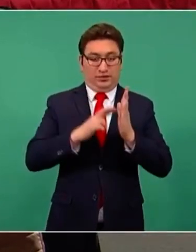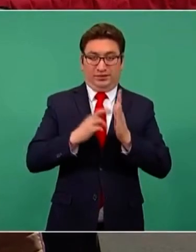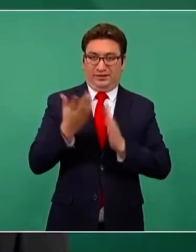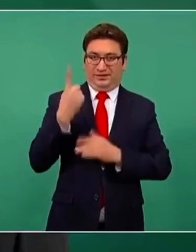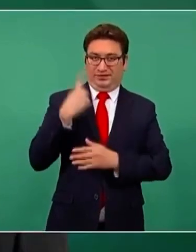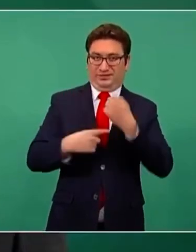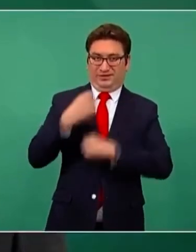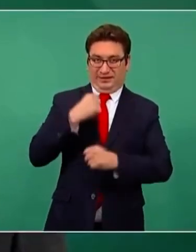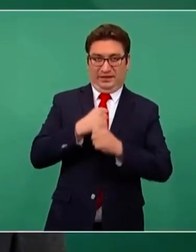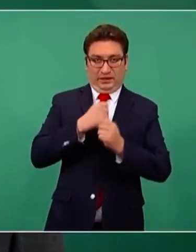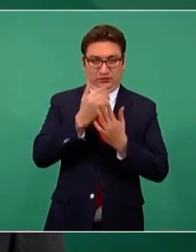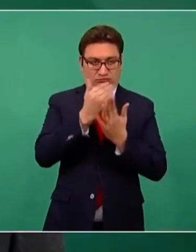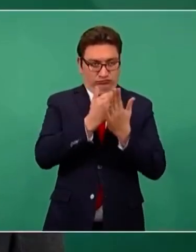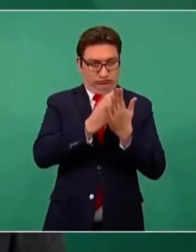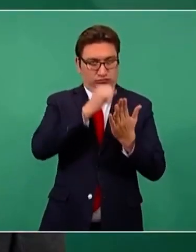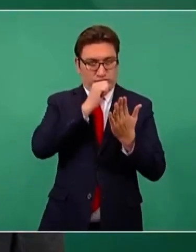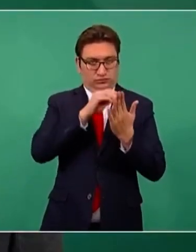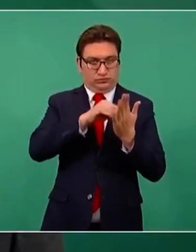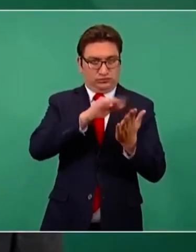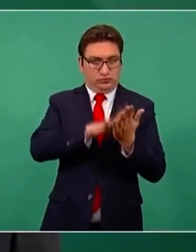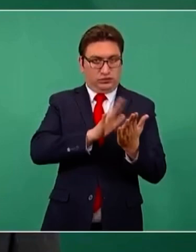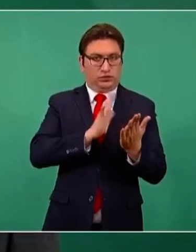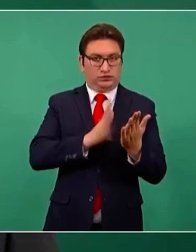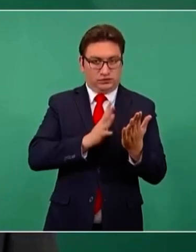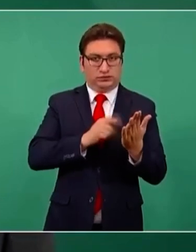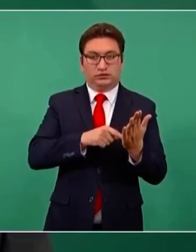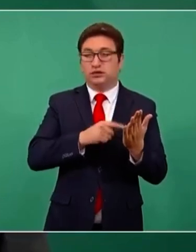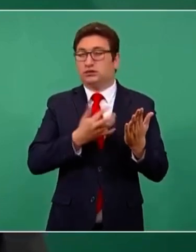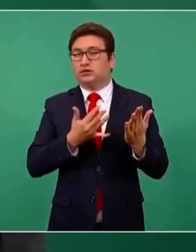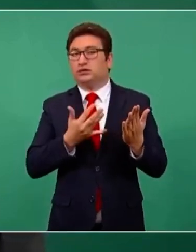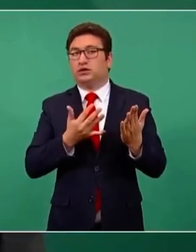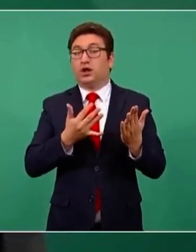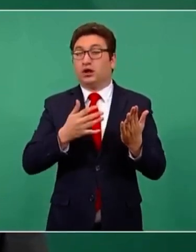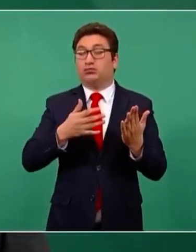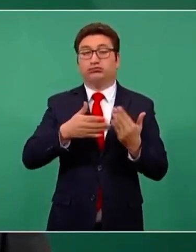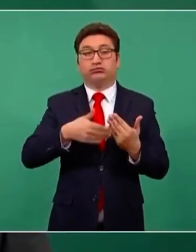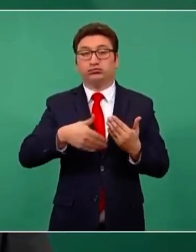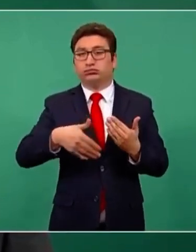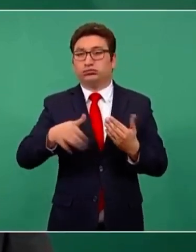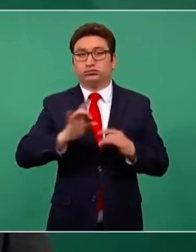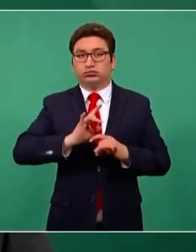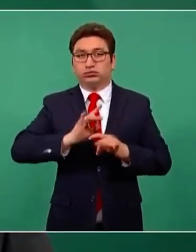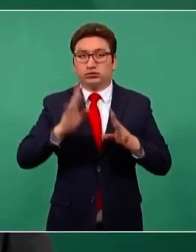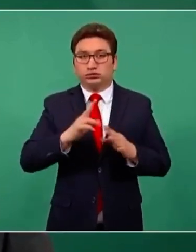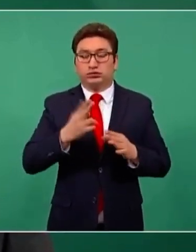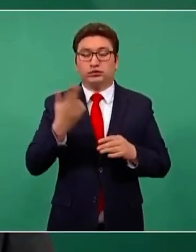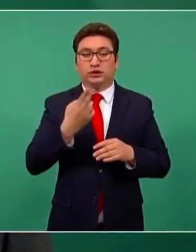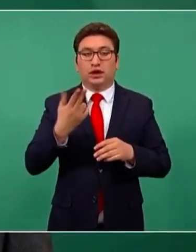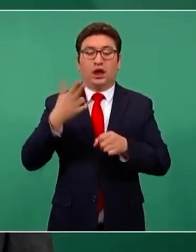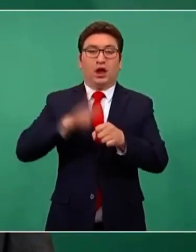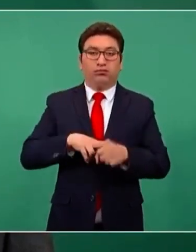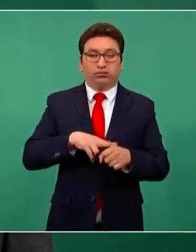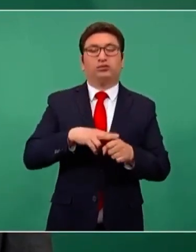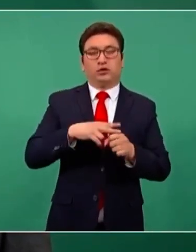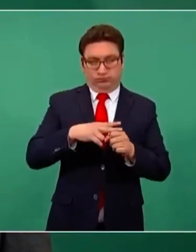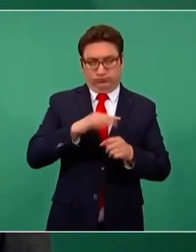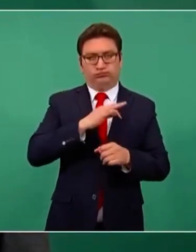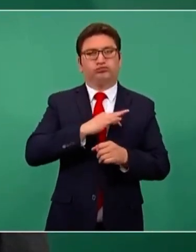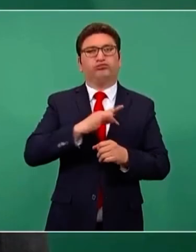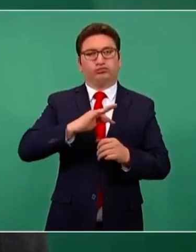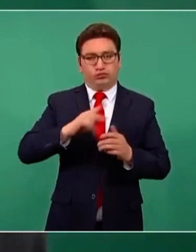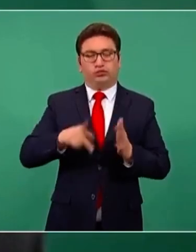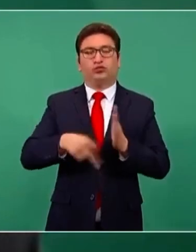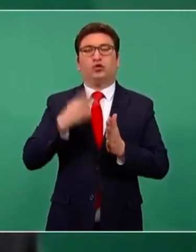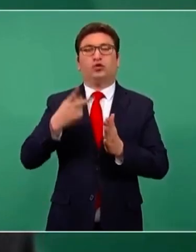pasado nos permiten en cualquier momento reactivar la reconversión hospitalaria al ritmo que sea necesario, de acuerdo con la